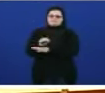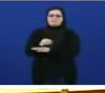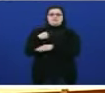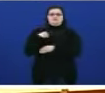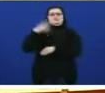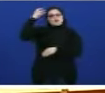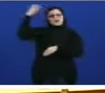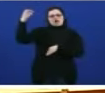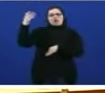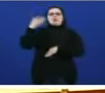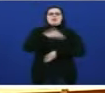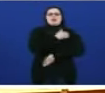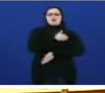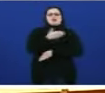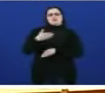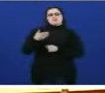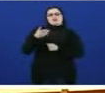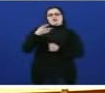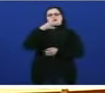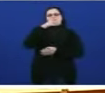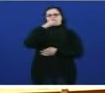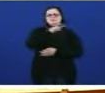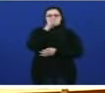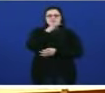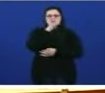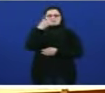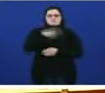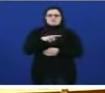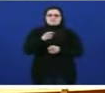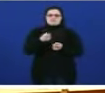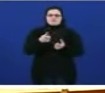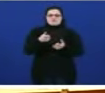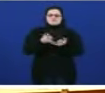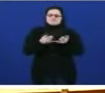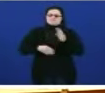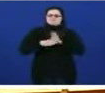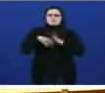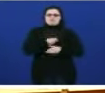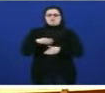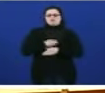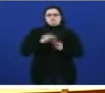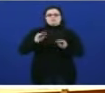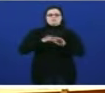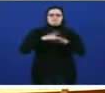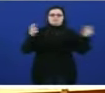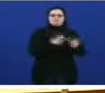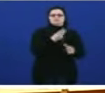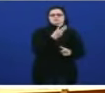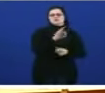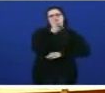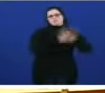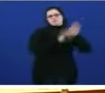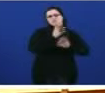tenta realizar con dignidade as súas funcions male haber drásticamente reducido o seu financiamento nun 30% en resposta